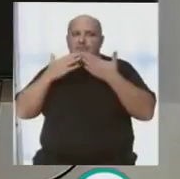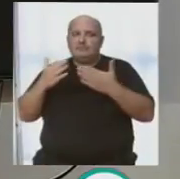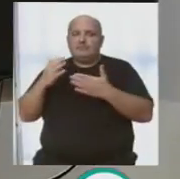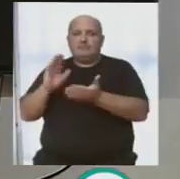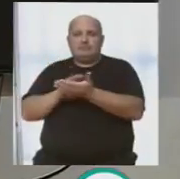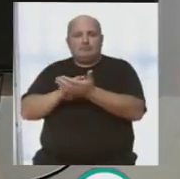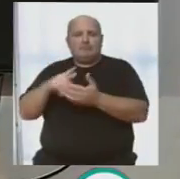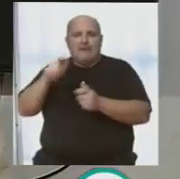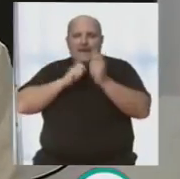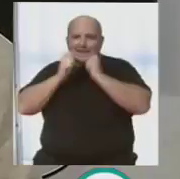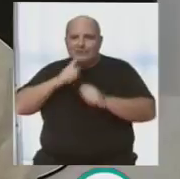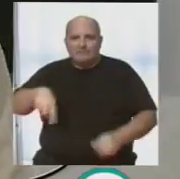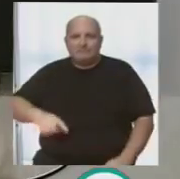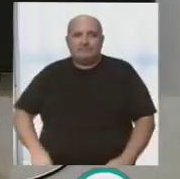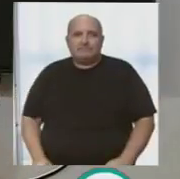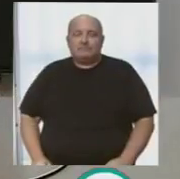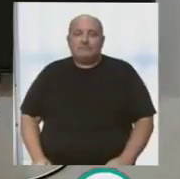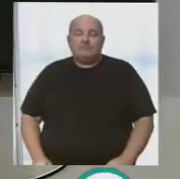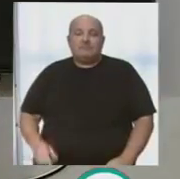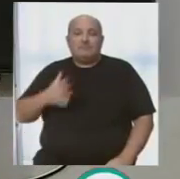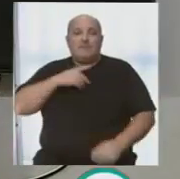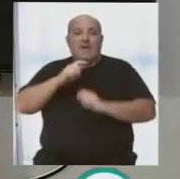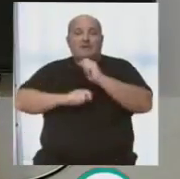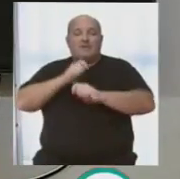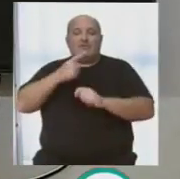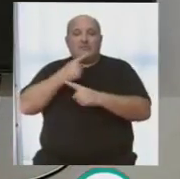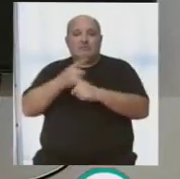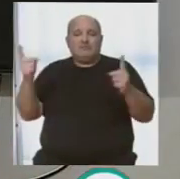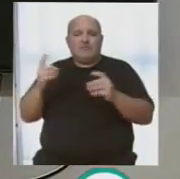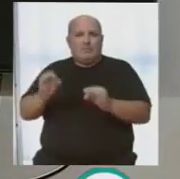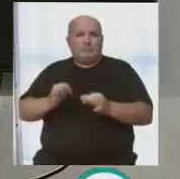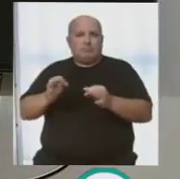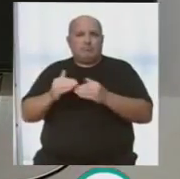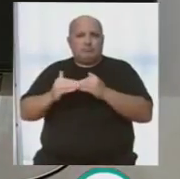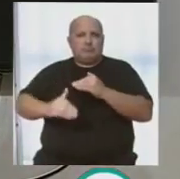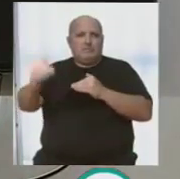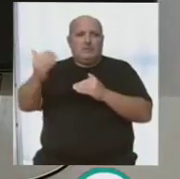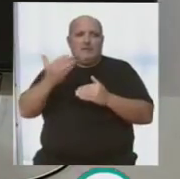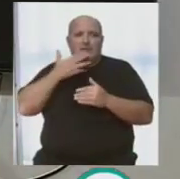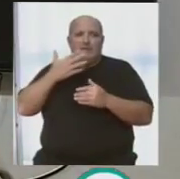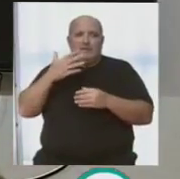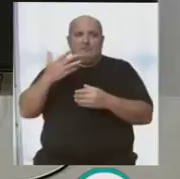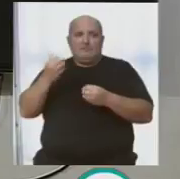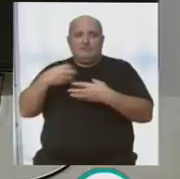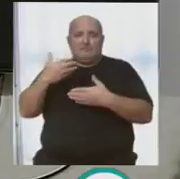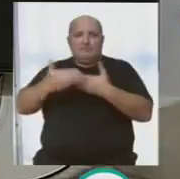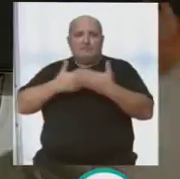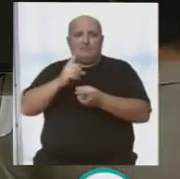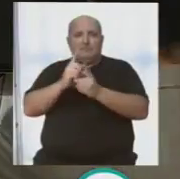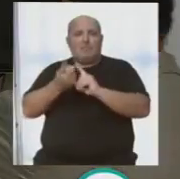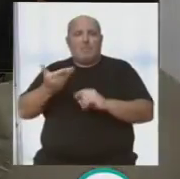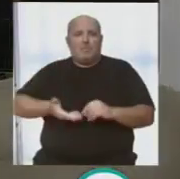los aplausos, por ese cariño. Y a la asociación decirle que siga como va, porque esto está tomando un auge